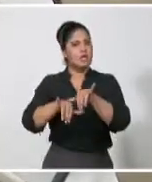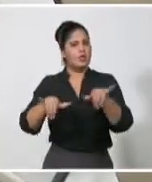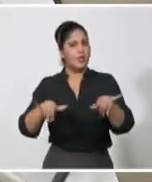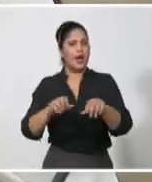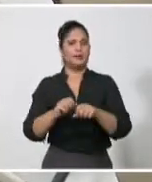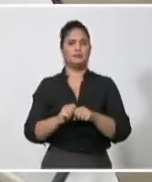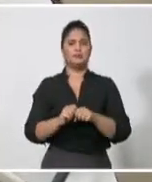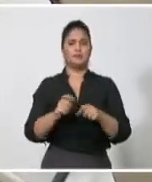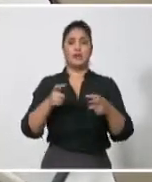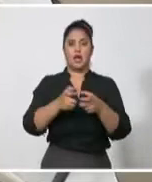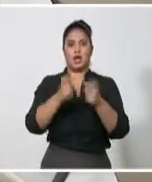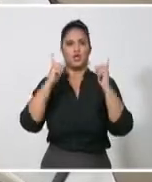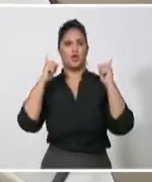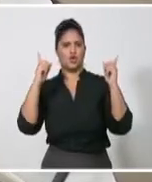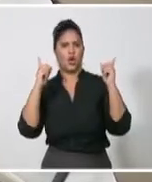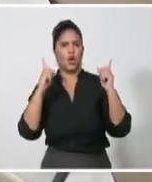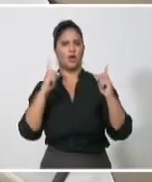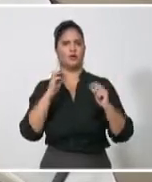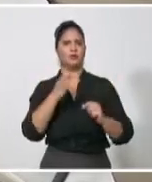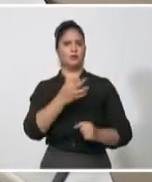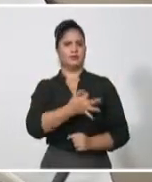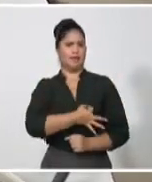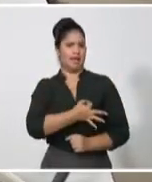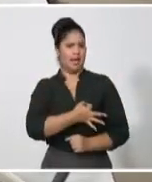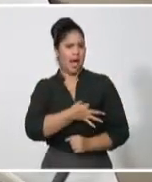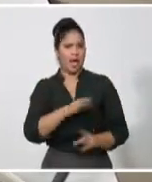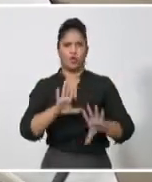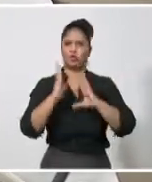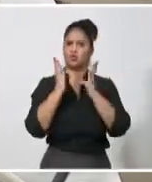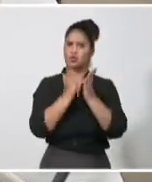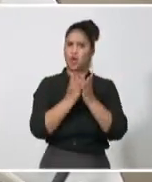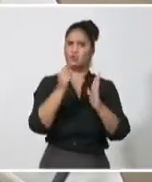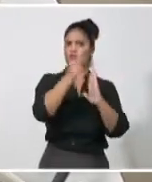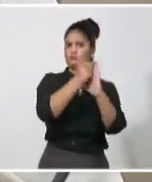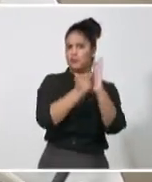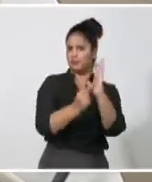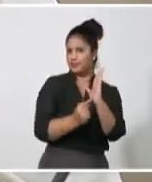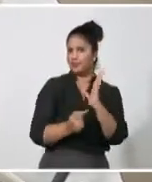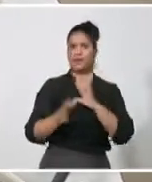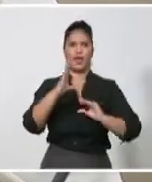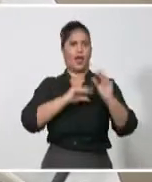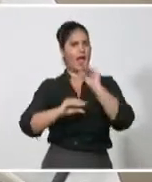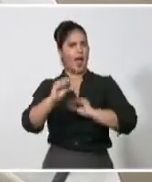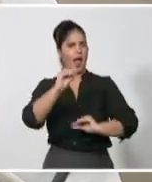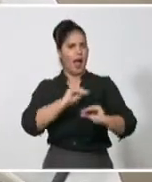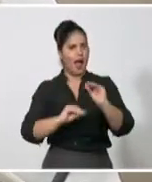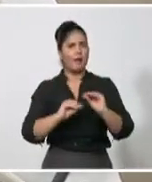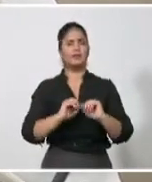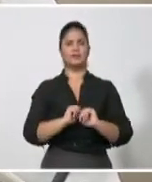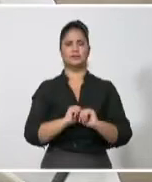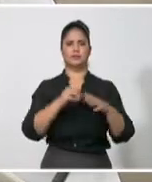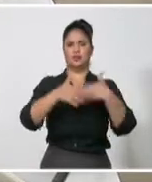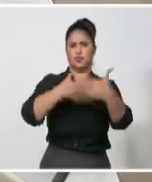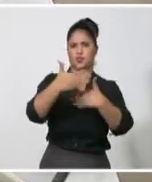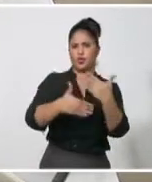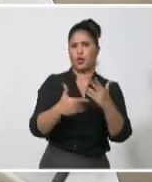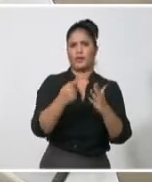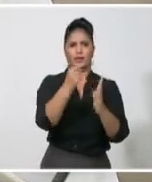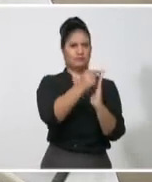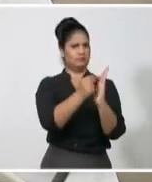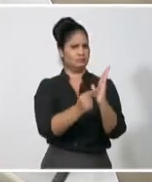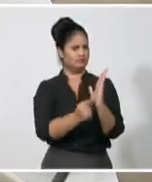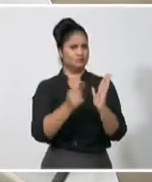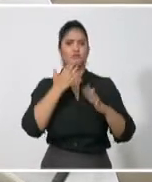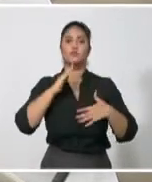de sus militantes, pueden todavía ser mucho más profundos y mucho más rigurosos y